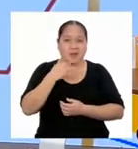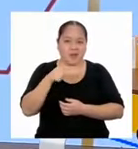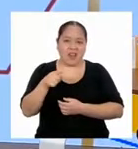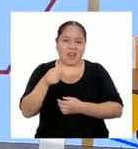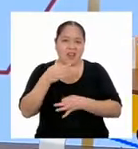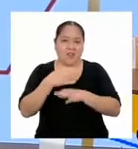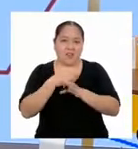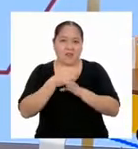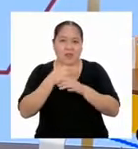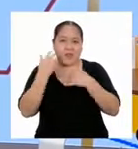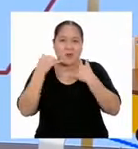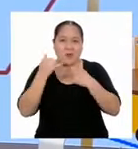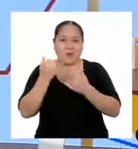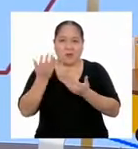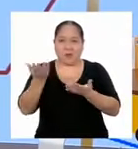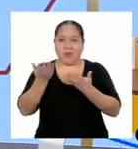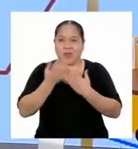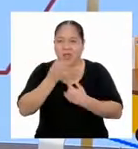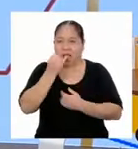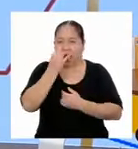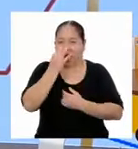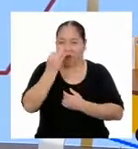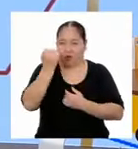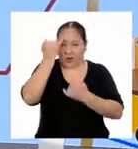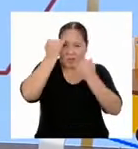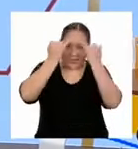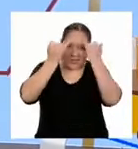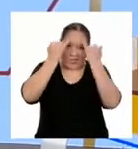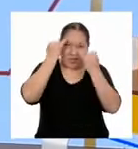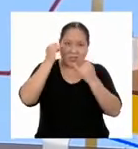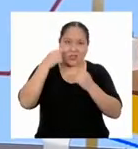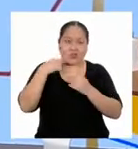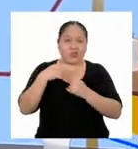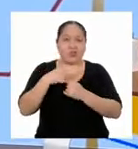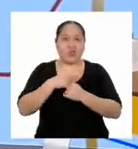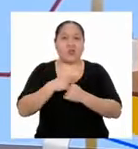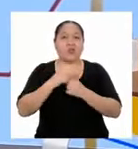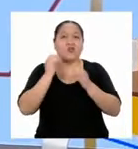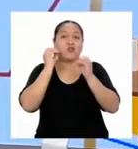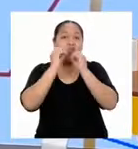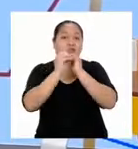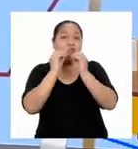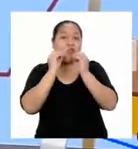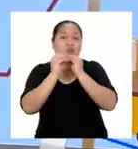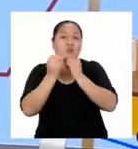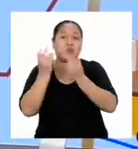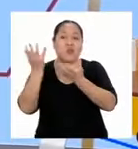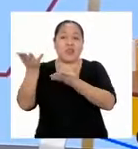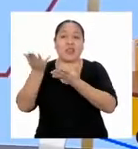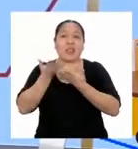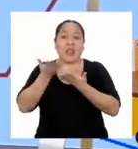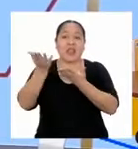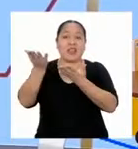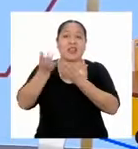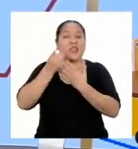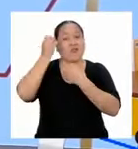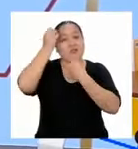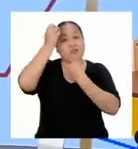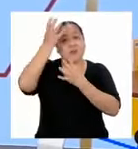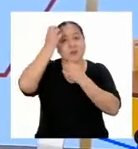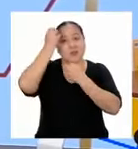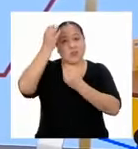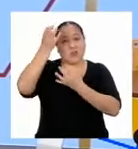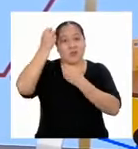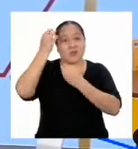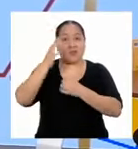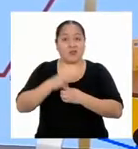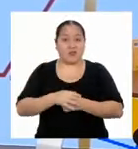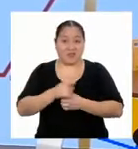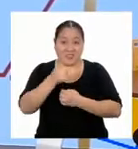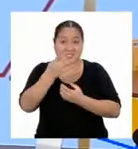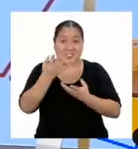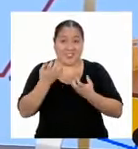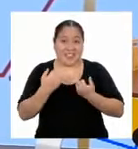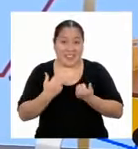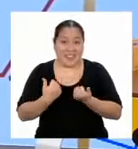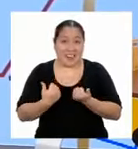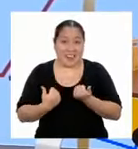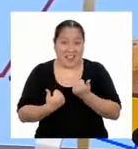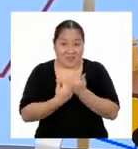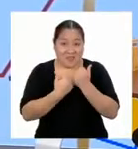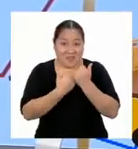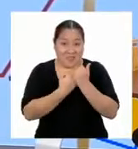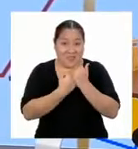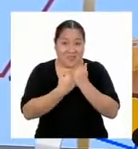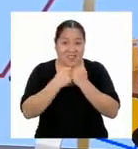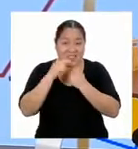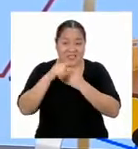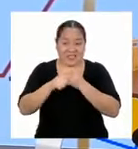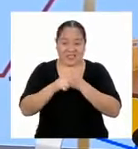Me van a dar algunas pistas y conforme vaya adivinando, me irán dando información extra. ¿Se animan a resolver este